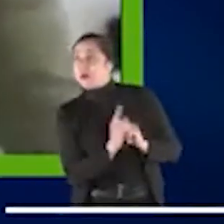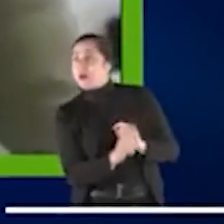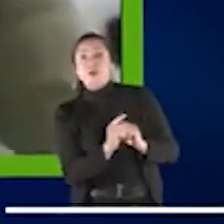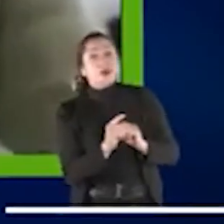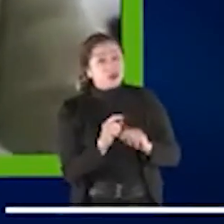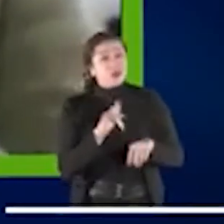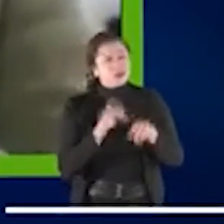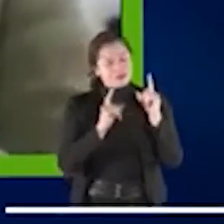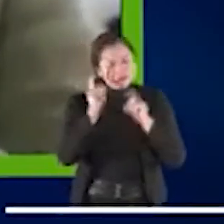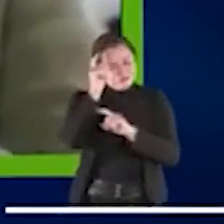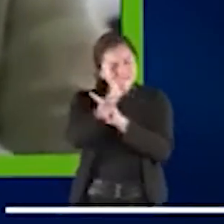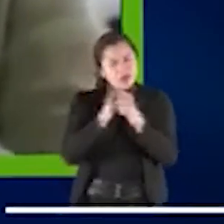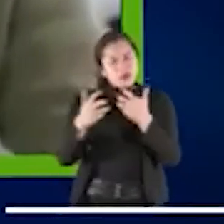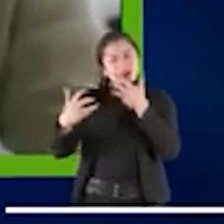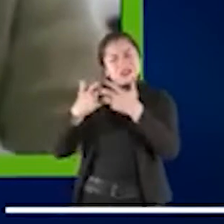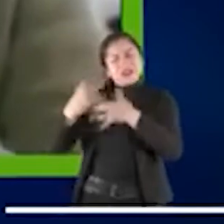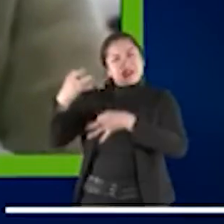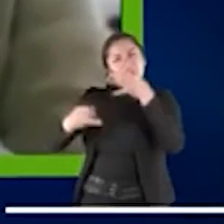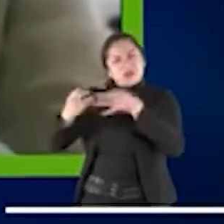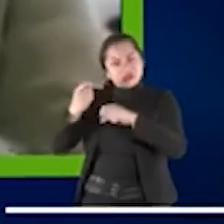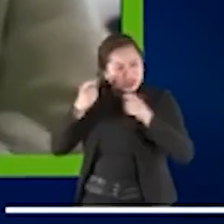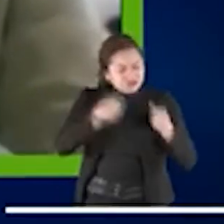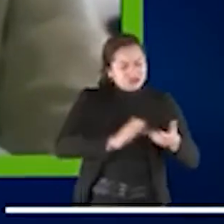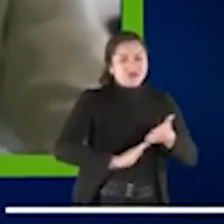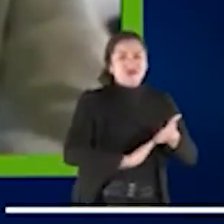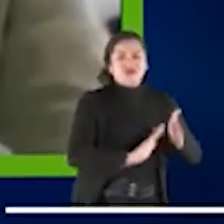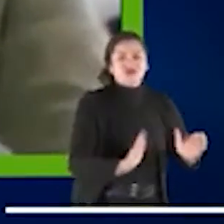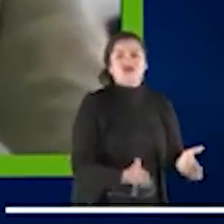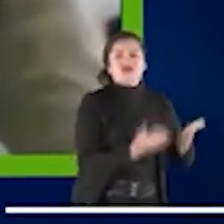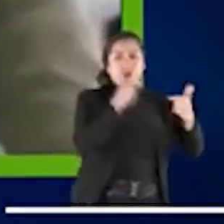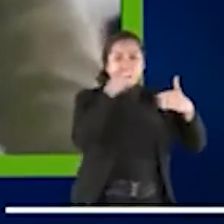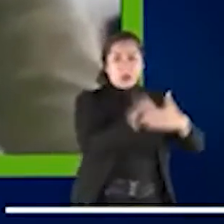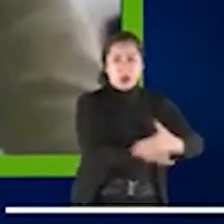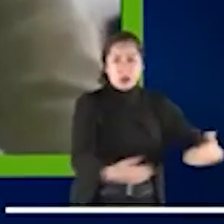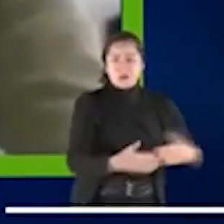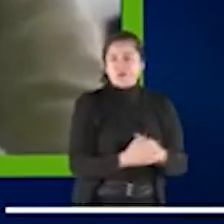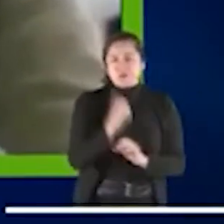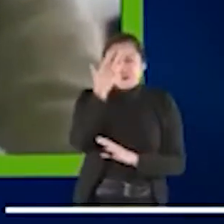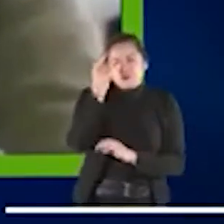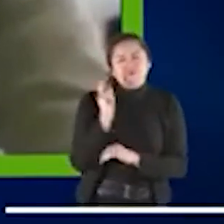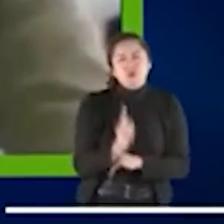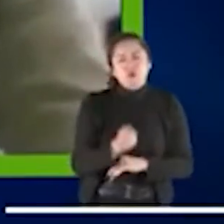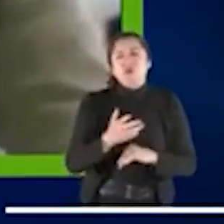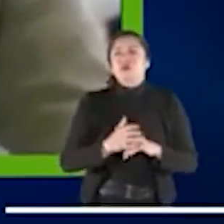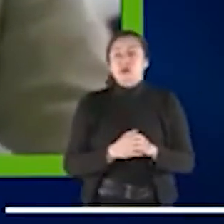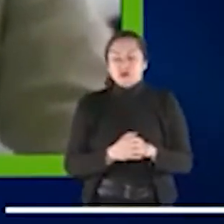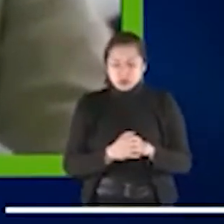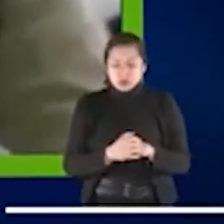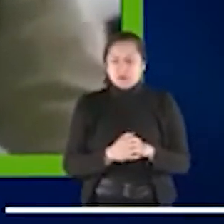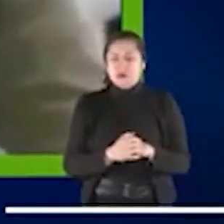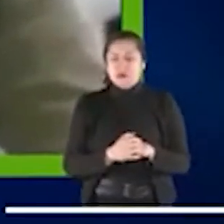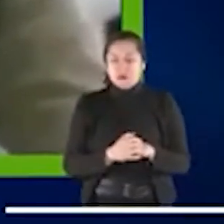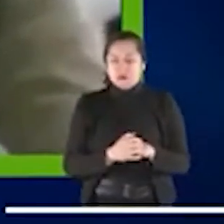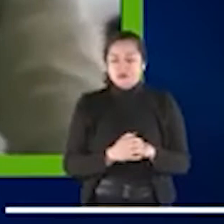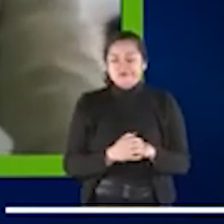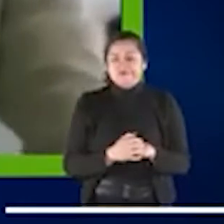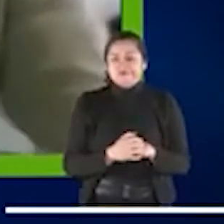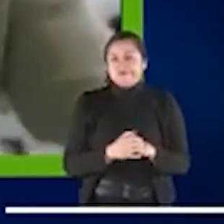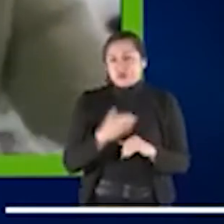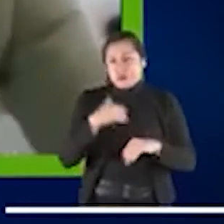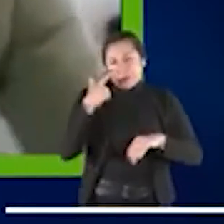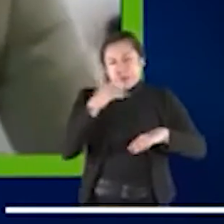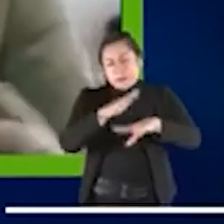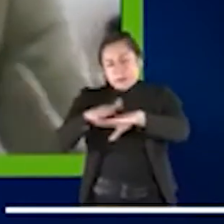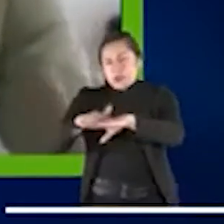es a repensar el sistema con carácter general. ¿Y esto por qué? Pues porque ciertamente, esa es la segunda idea de fuerza que quiero